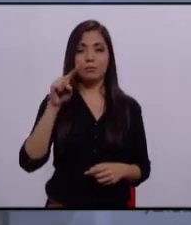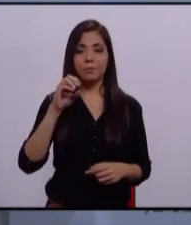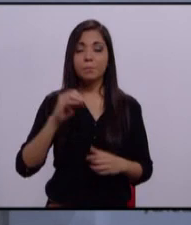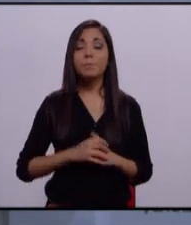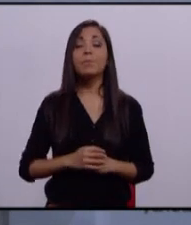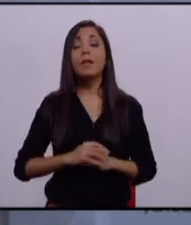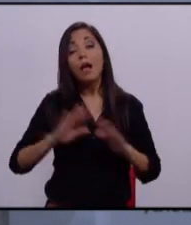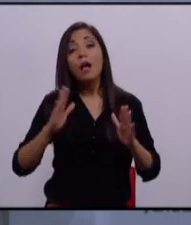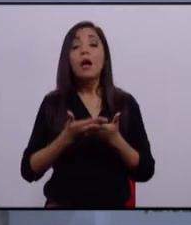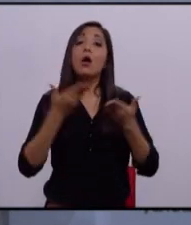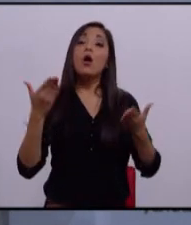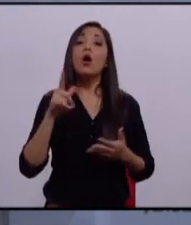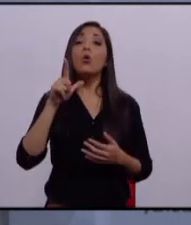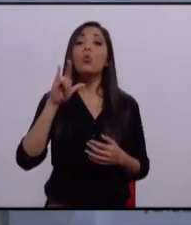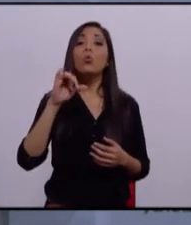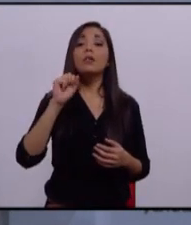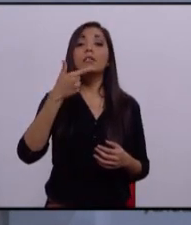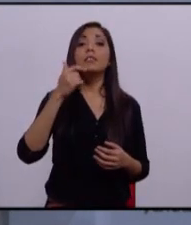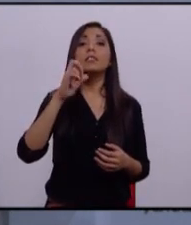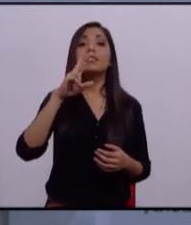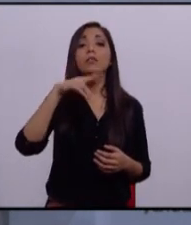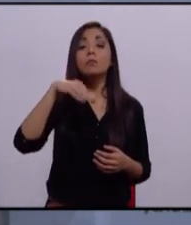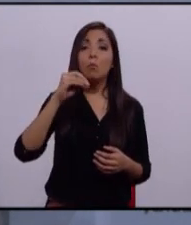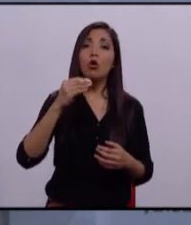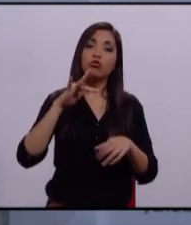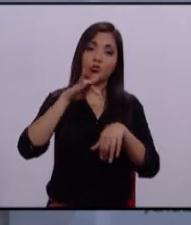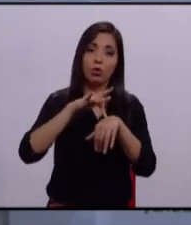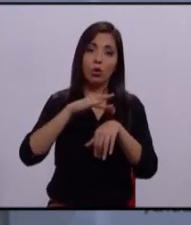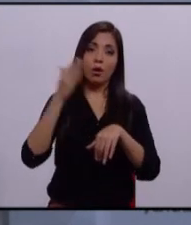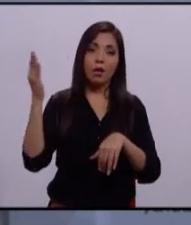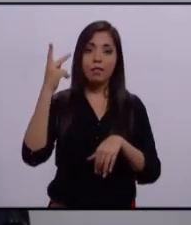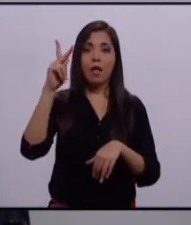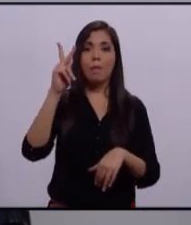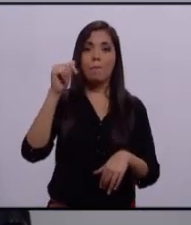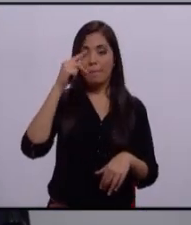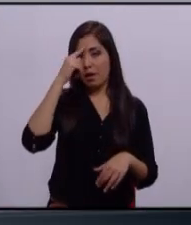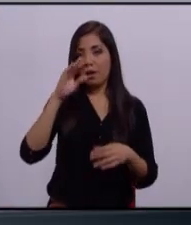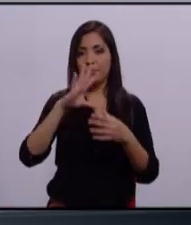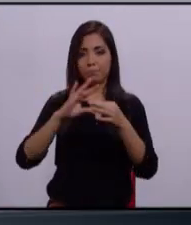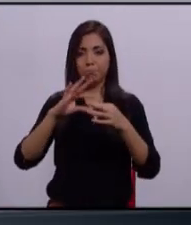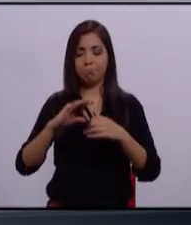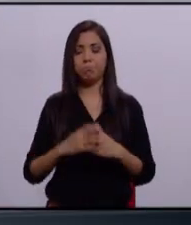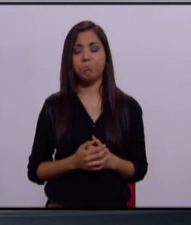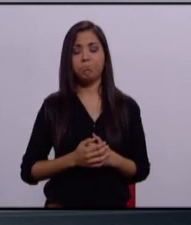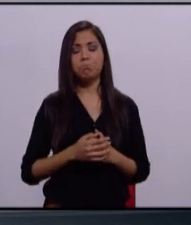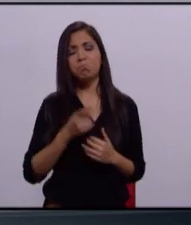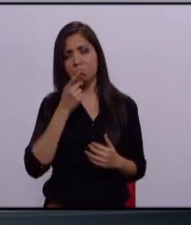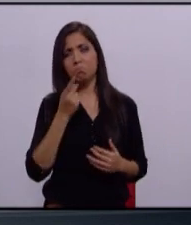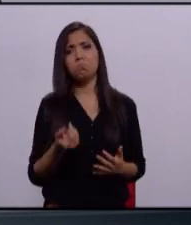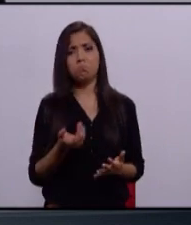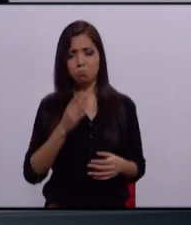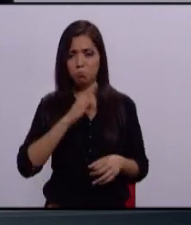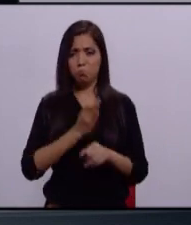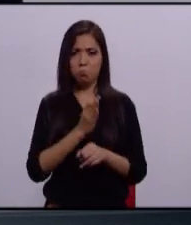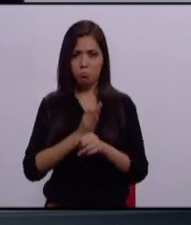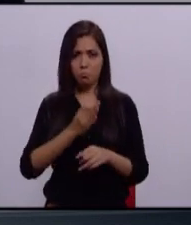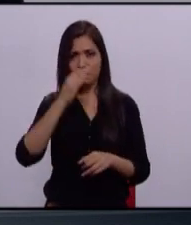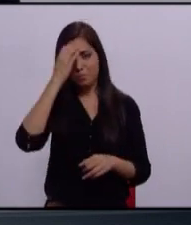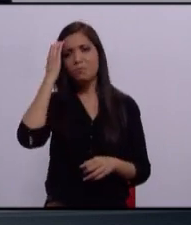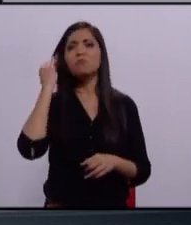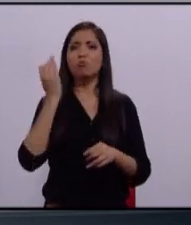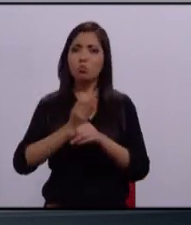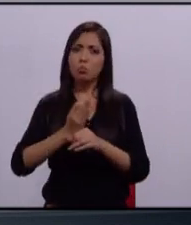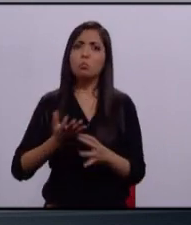Luz Guillermo Martínez Mora, candidato del PAN, es su turno para réplicas. A mí me parece que hoy más que nunca estamos para